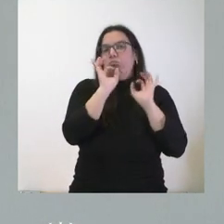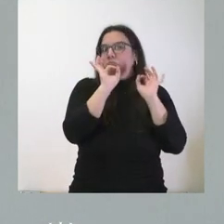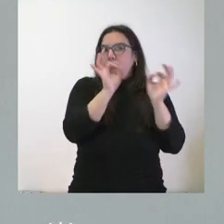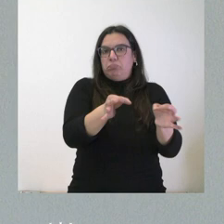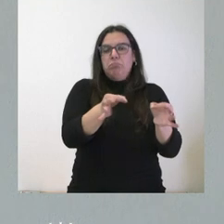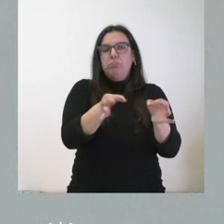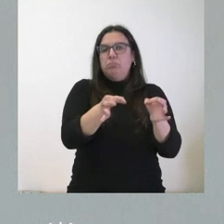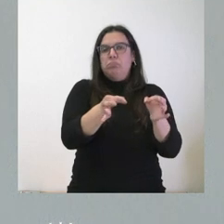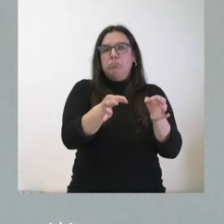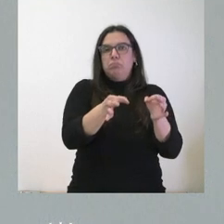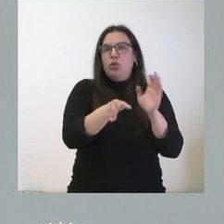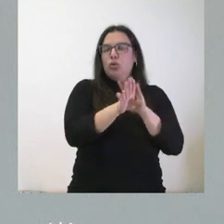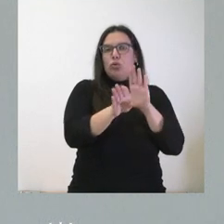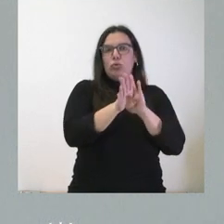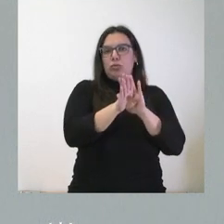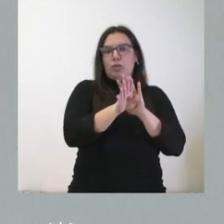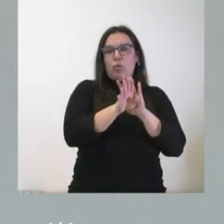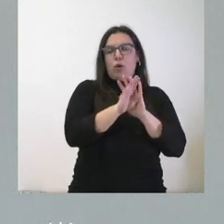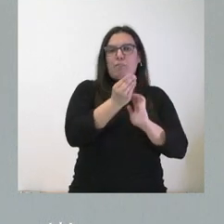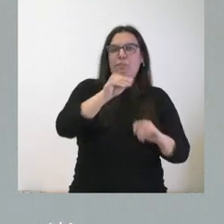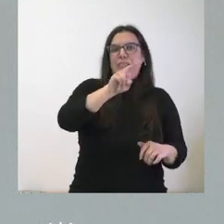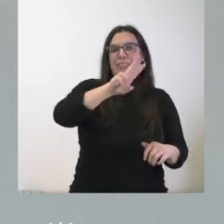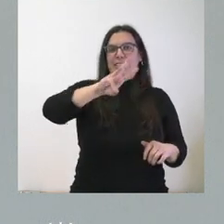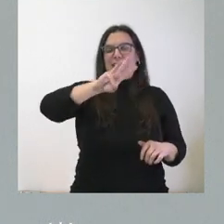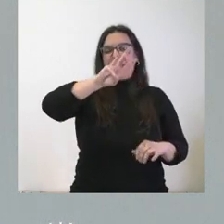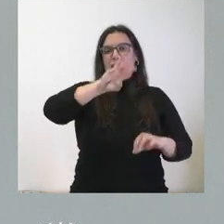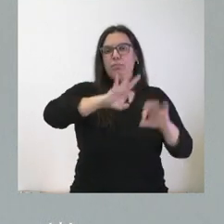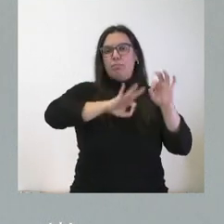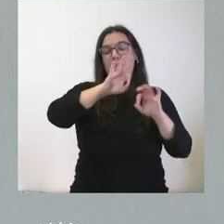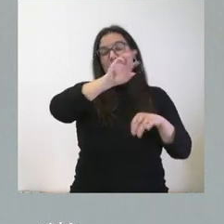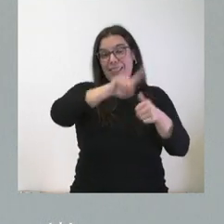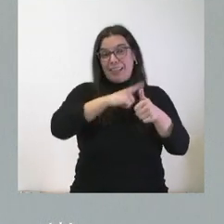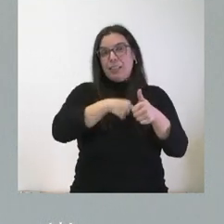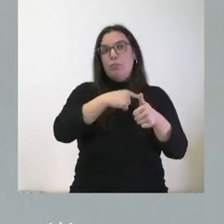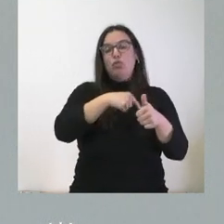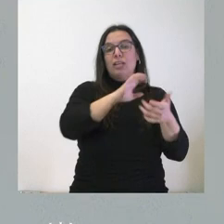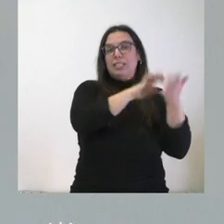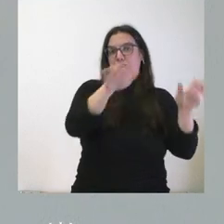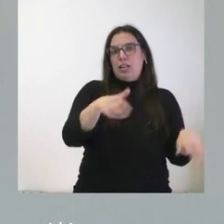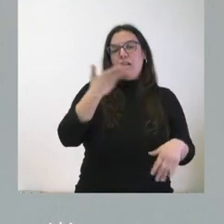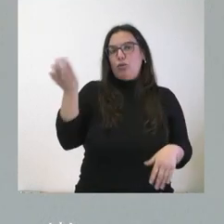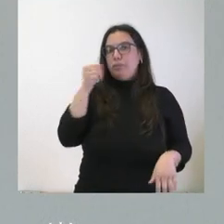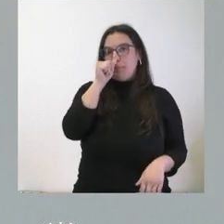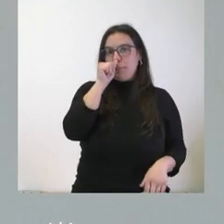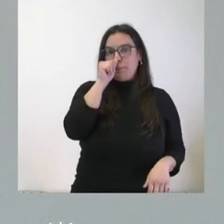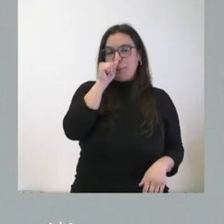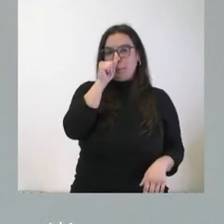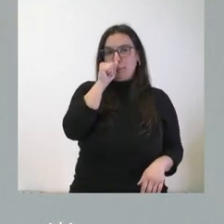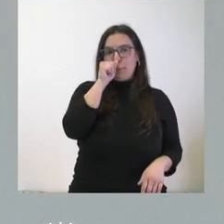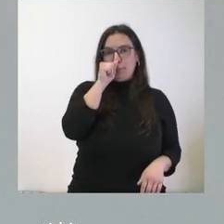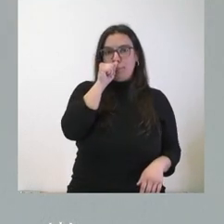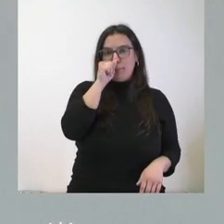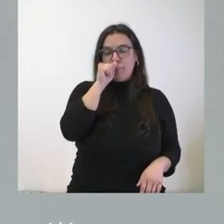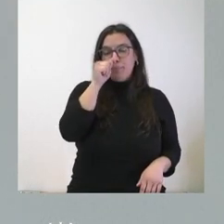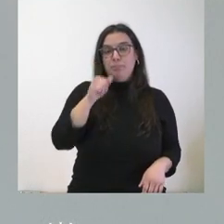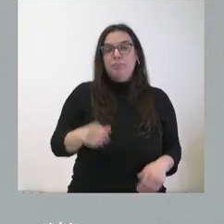mantendríamos esta mayor asignación en el caso de Castilla y León que en el caso general para los funcionarios de la Administración del Estado.